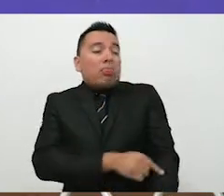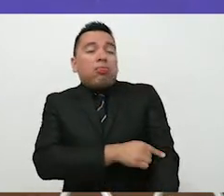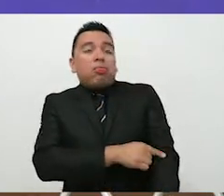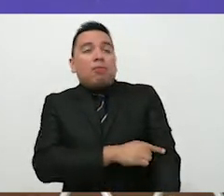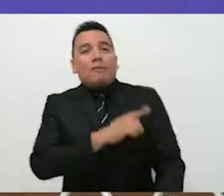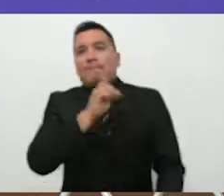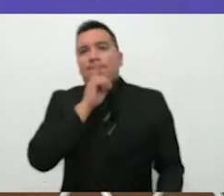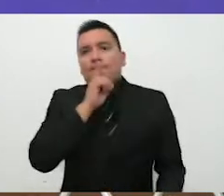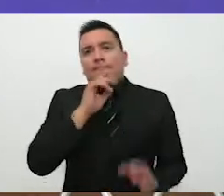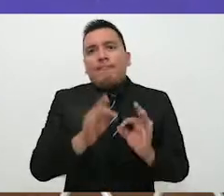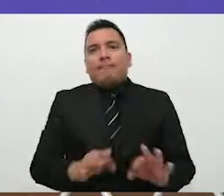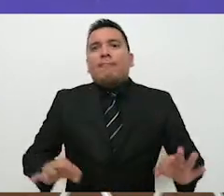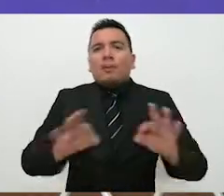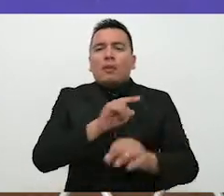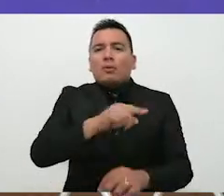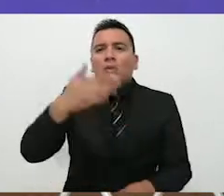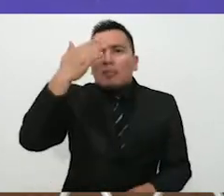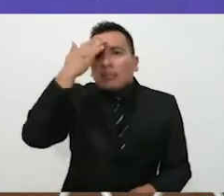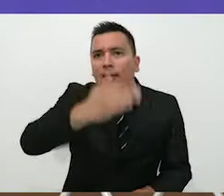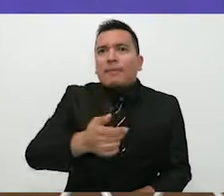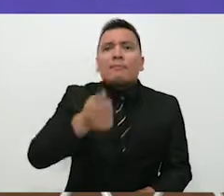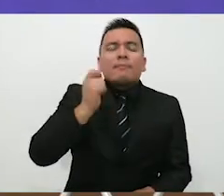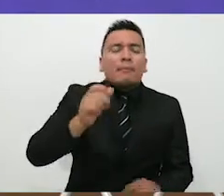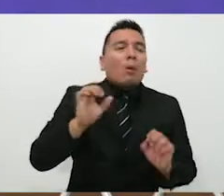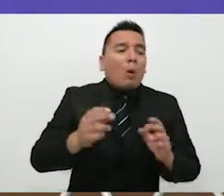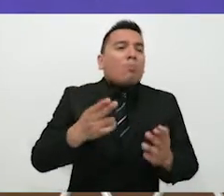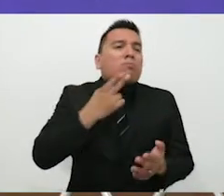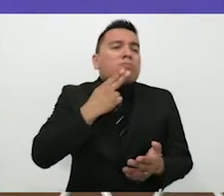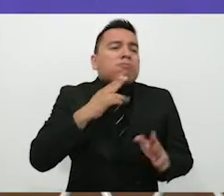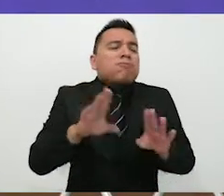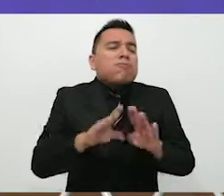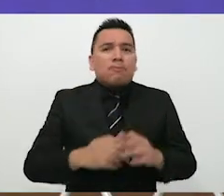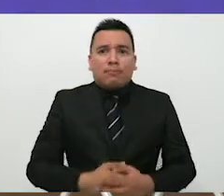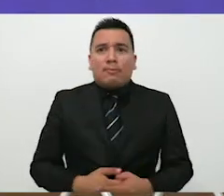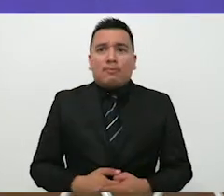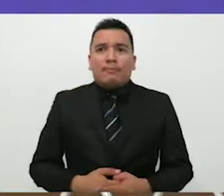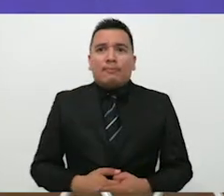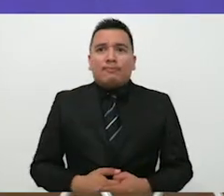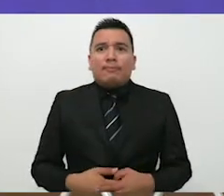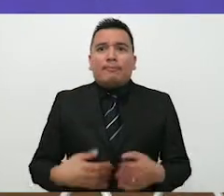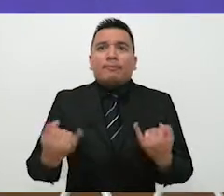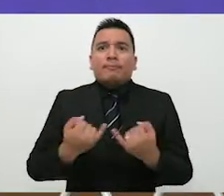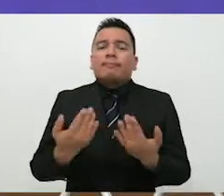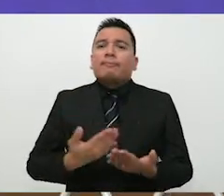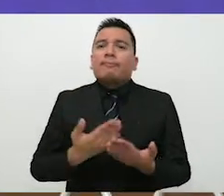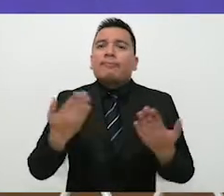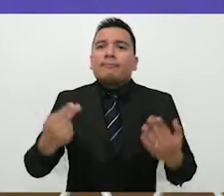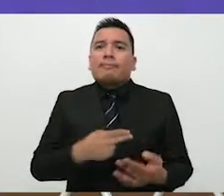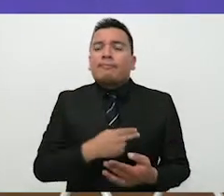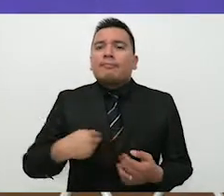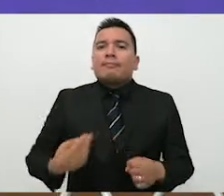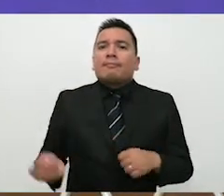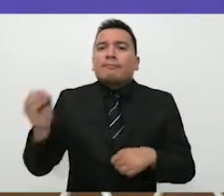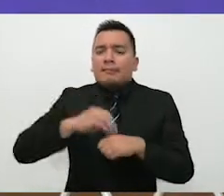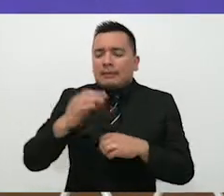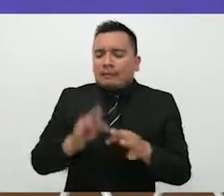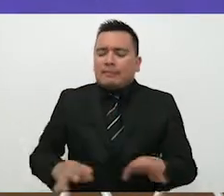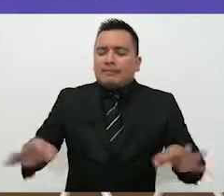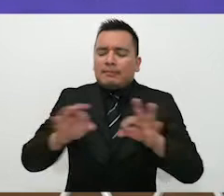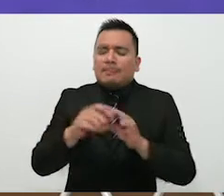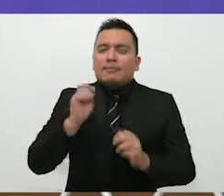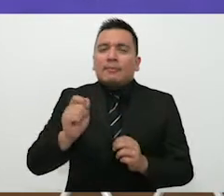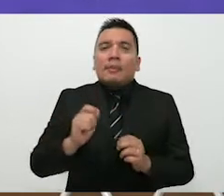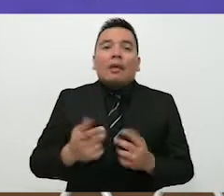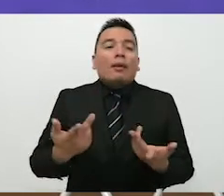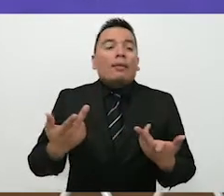los sepan aplicar en su contexto. Y además se ha insertado un elemento muy importante que es el de poder